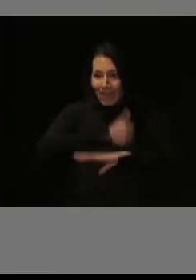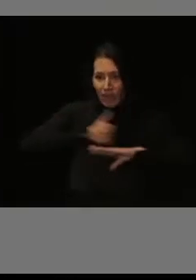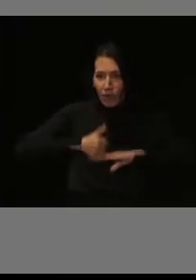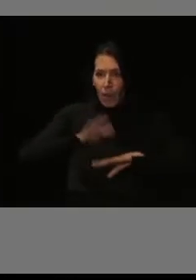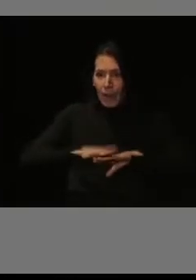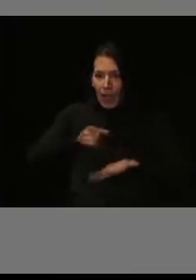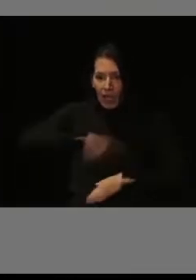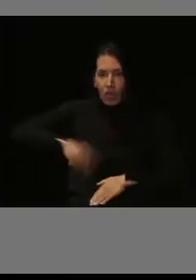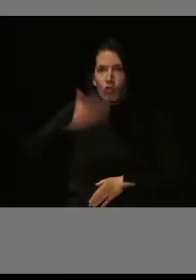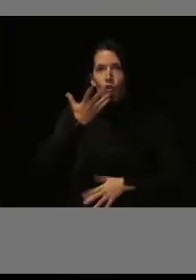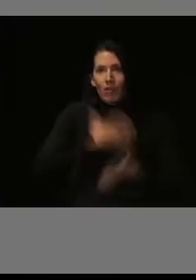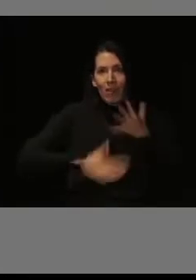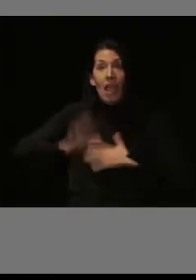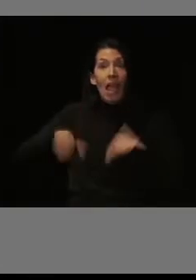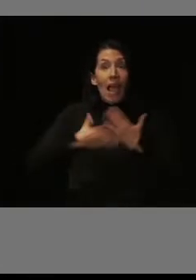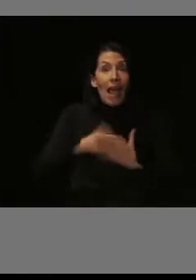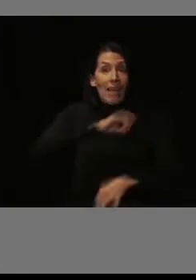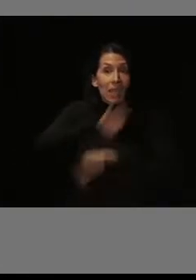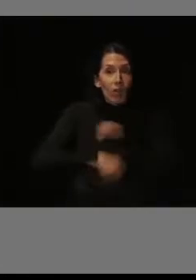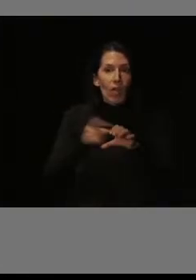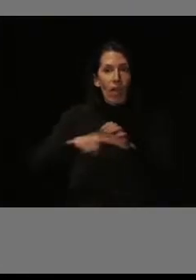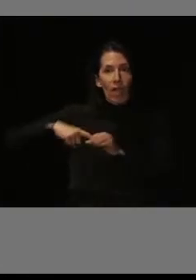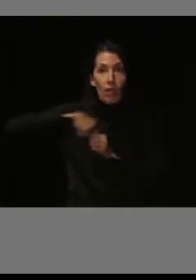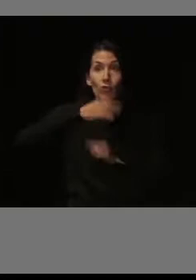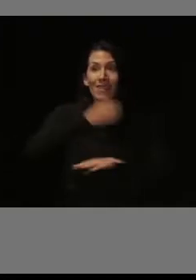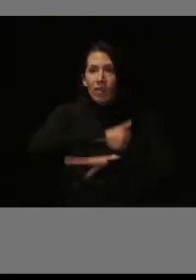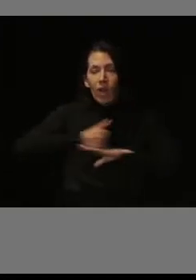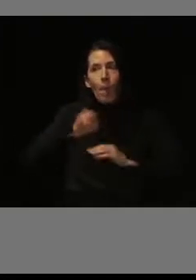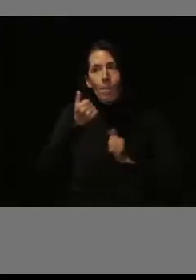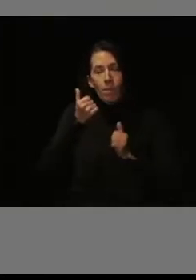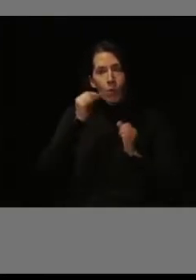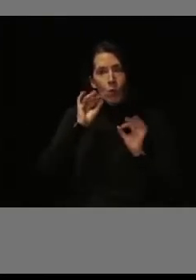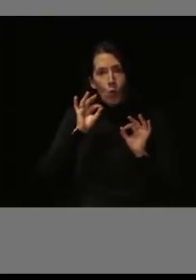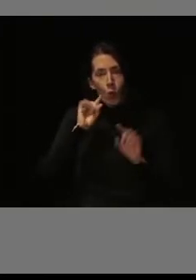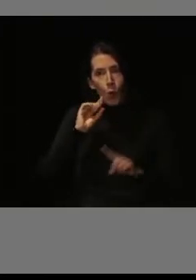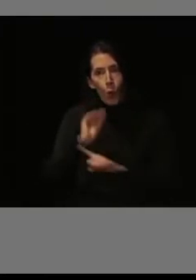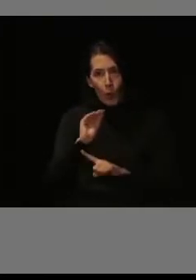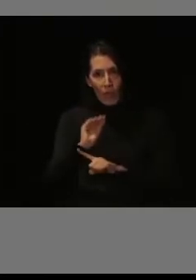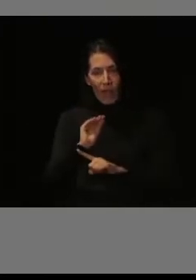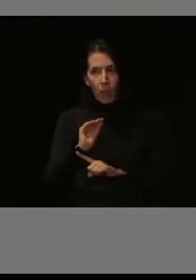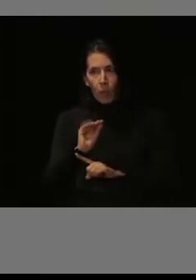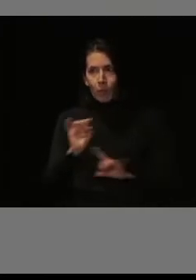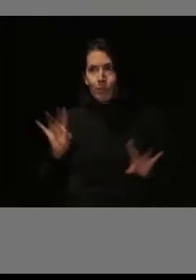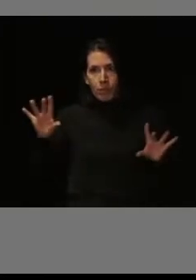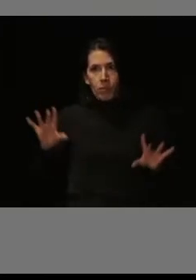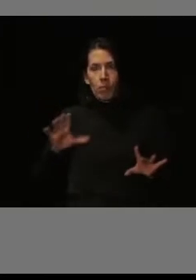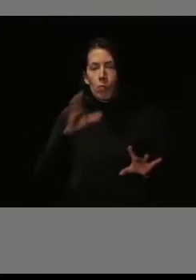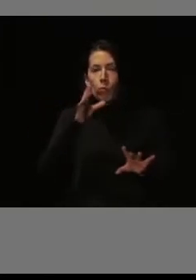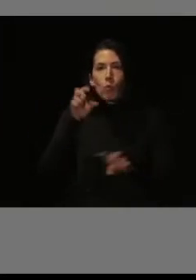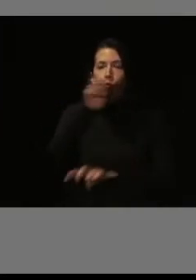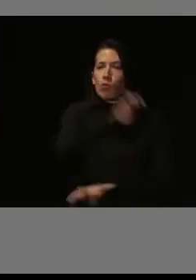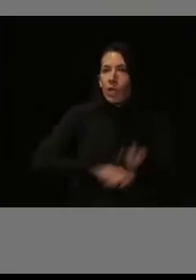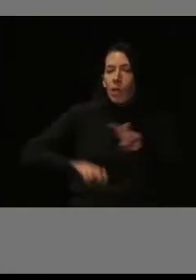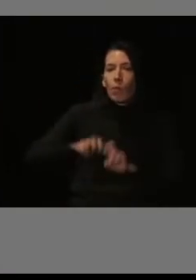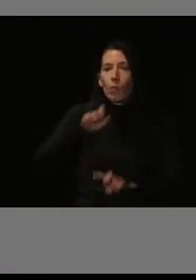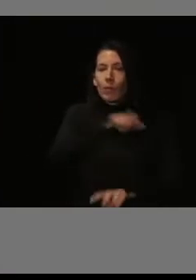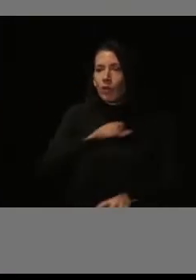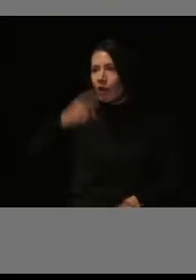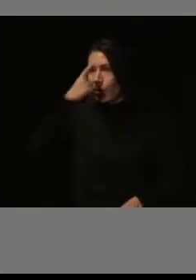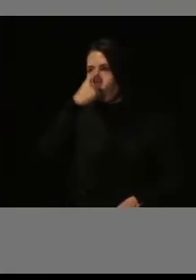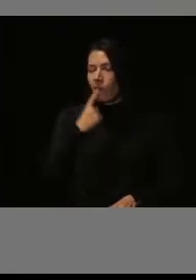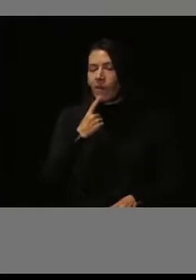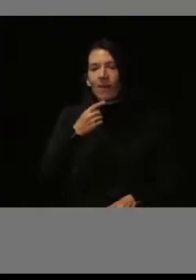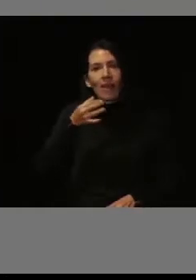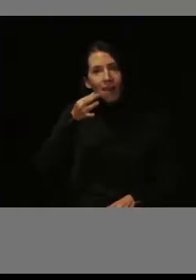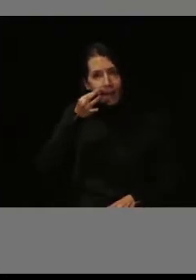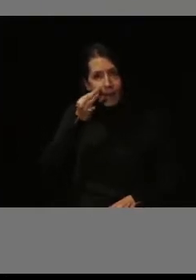En la propia confección del tribunal pusimos mucho mimo, porque buscamos personas que estuvieran de verdad